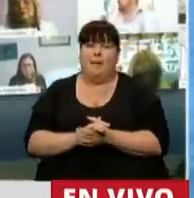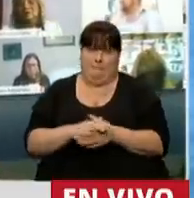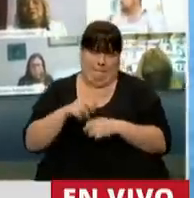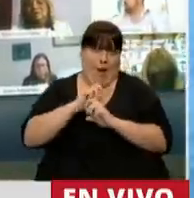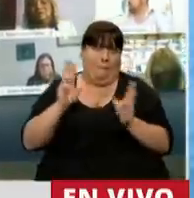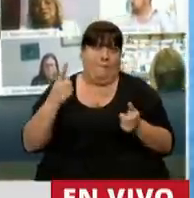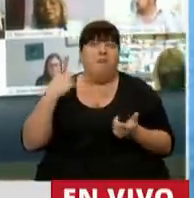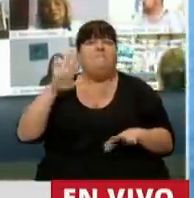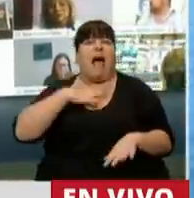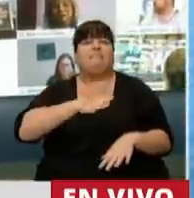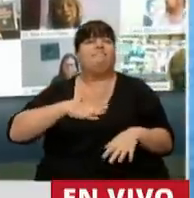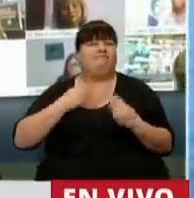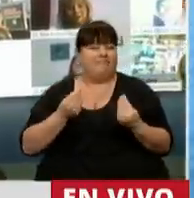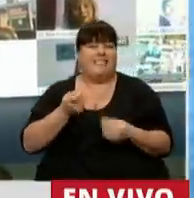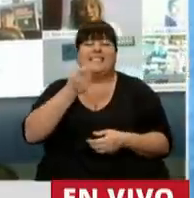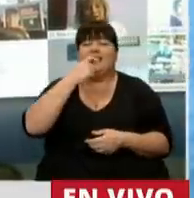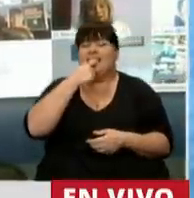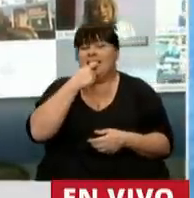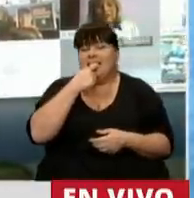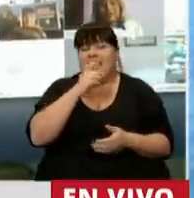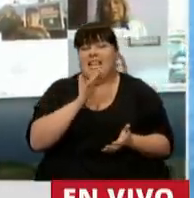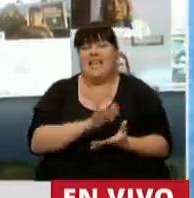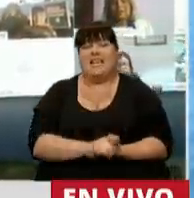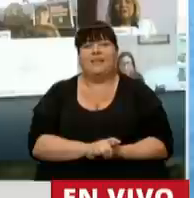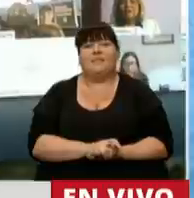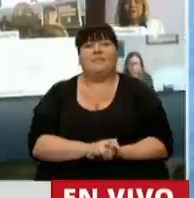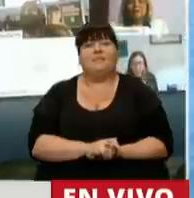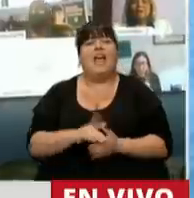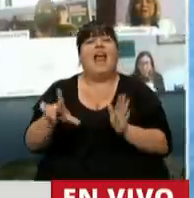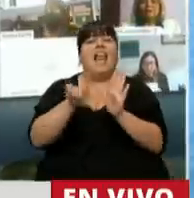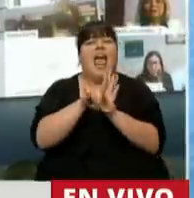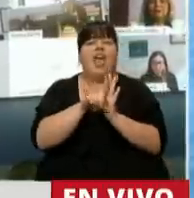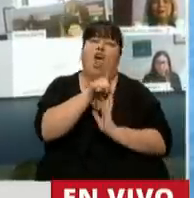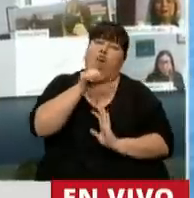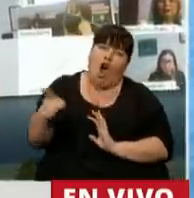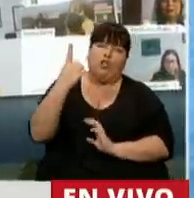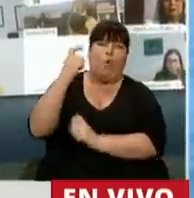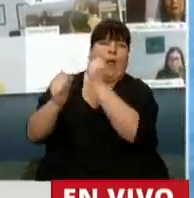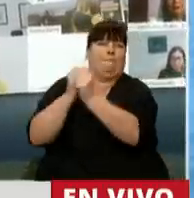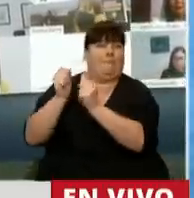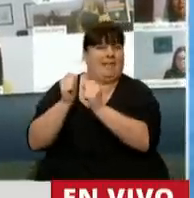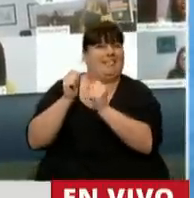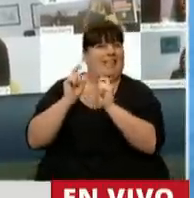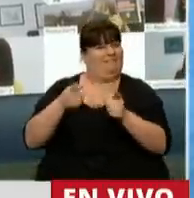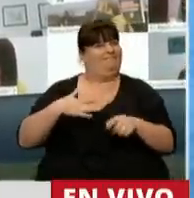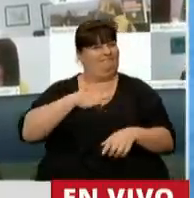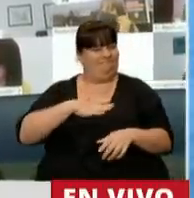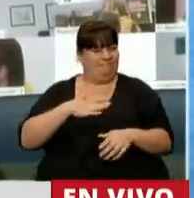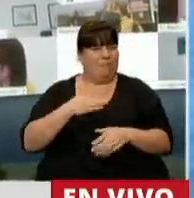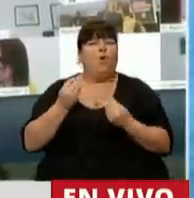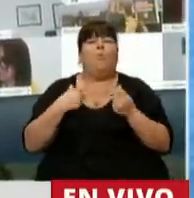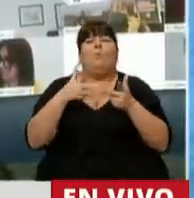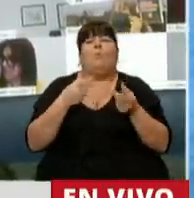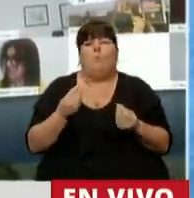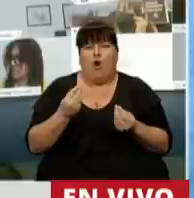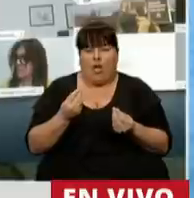mucho más inquietante, Presidente, es cuando se legisla en contra de una empresa. ¿Por qué